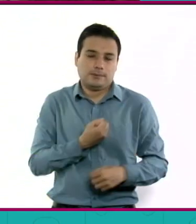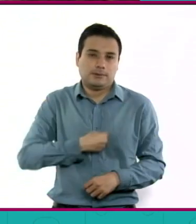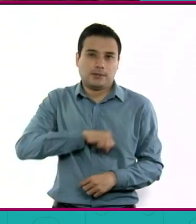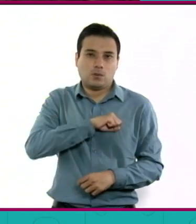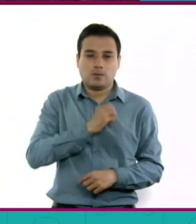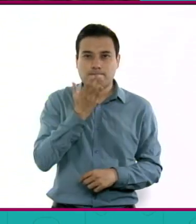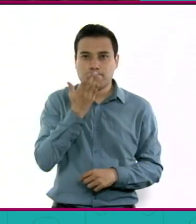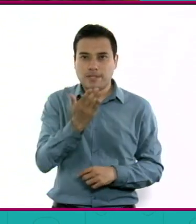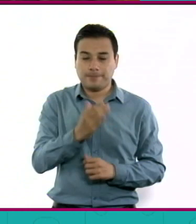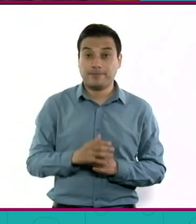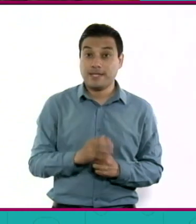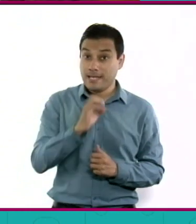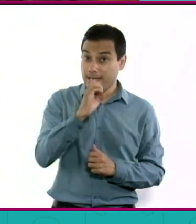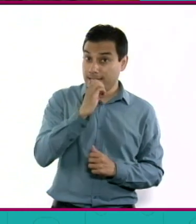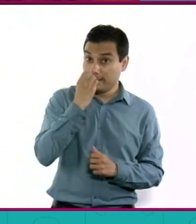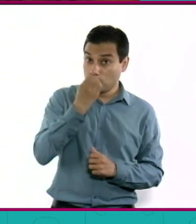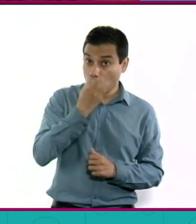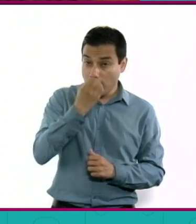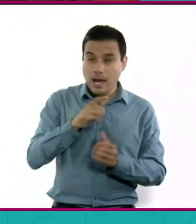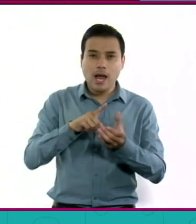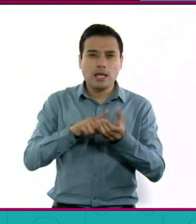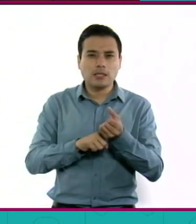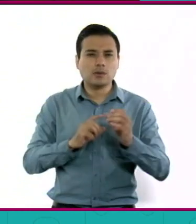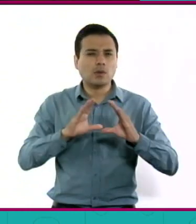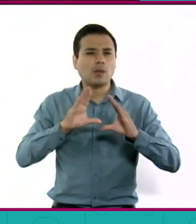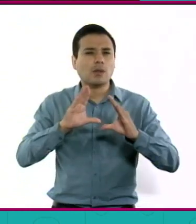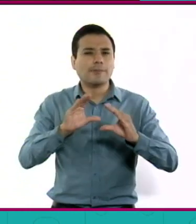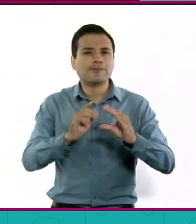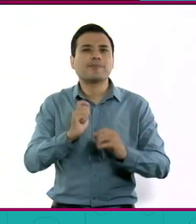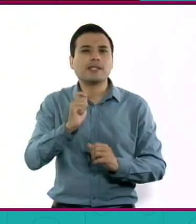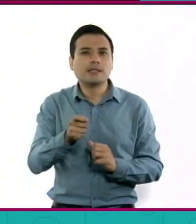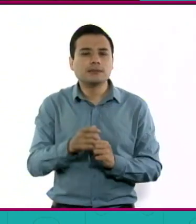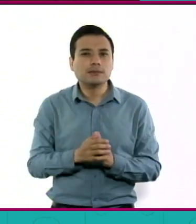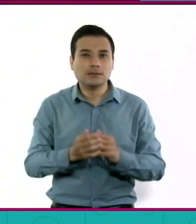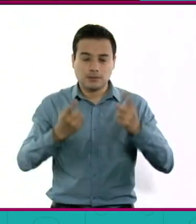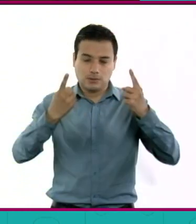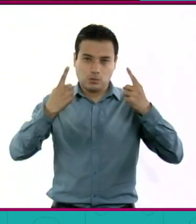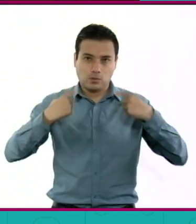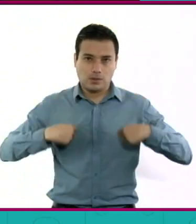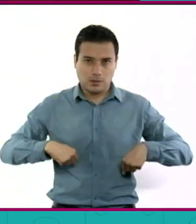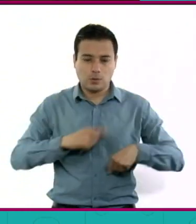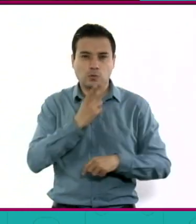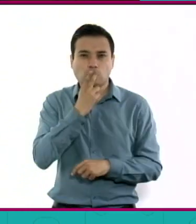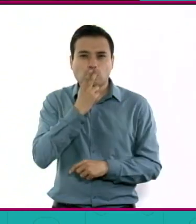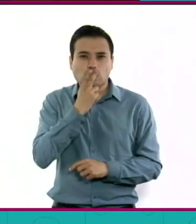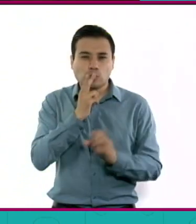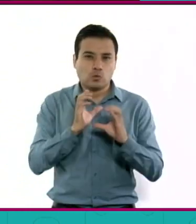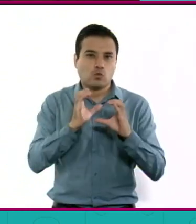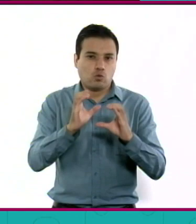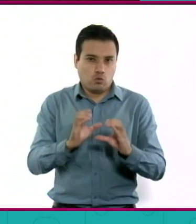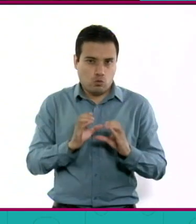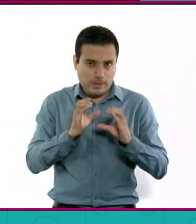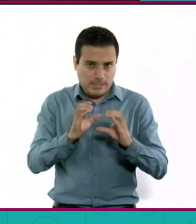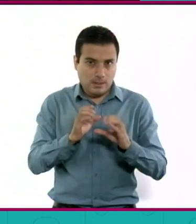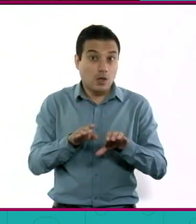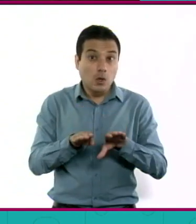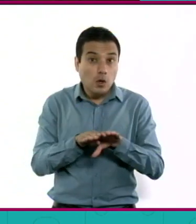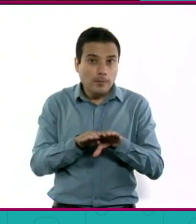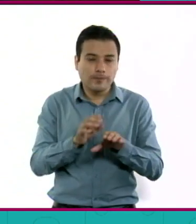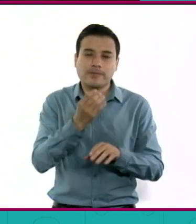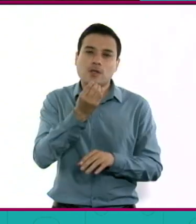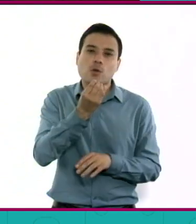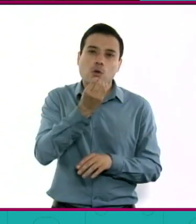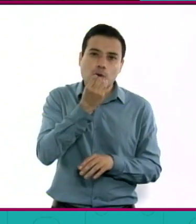dentro de la escuela se va a estar trabajando para que la salud física sea un tema importante a partir de la alimentación,